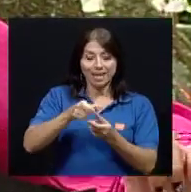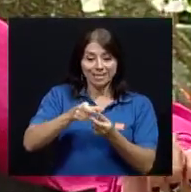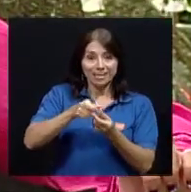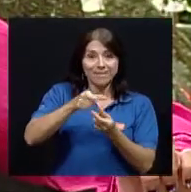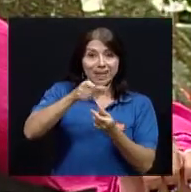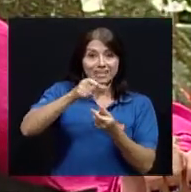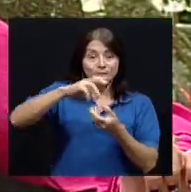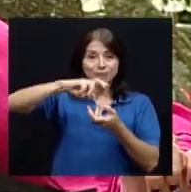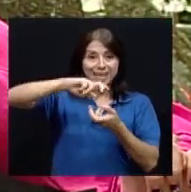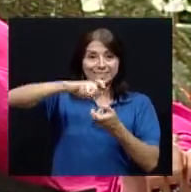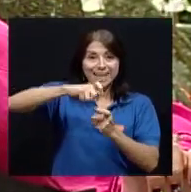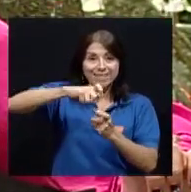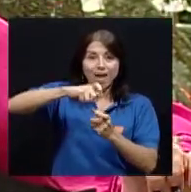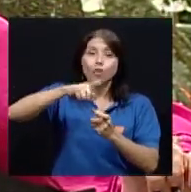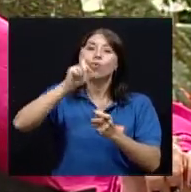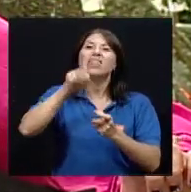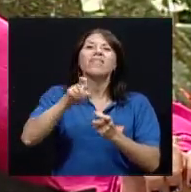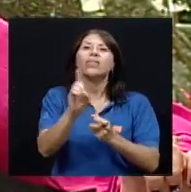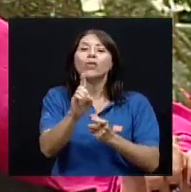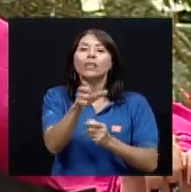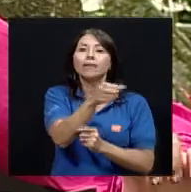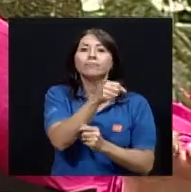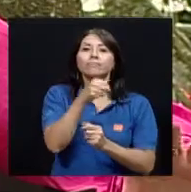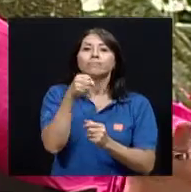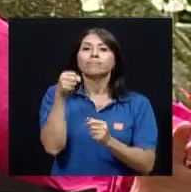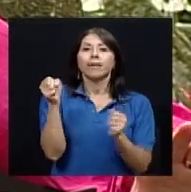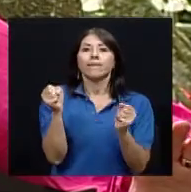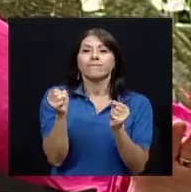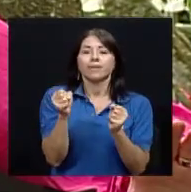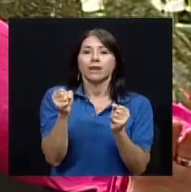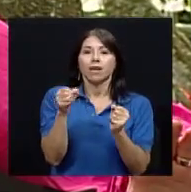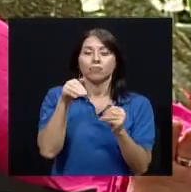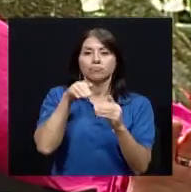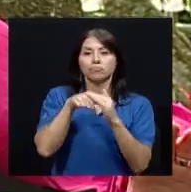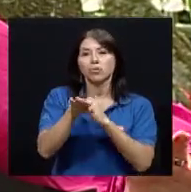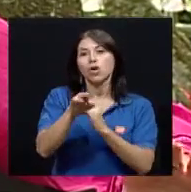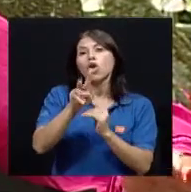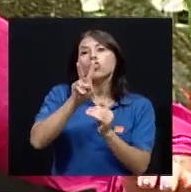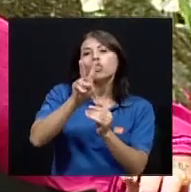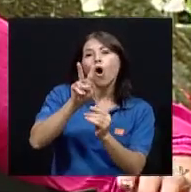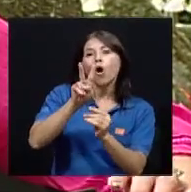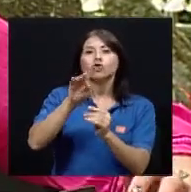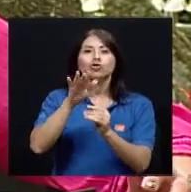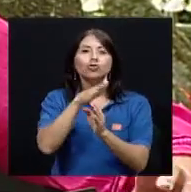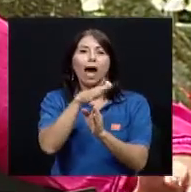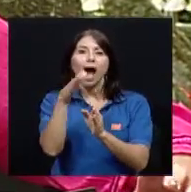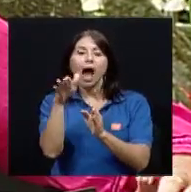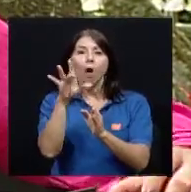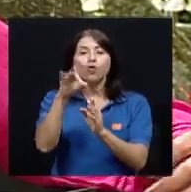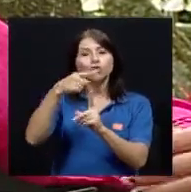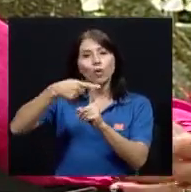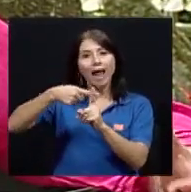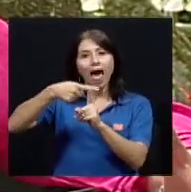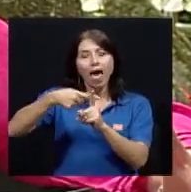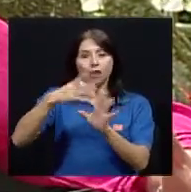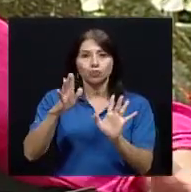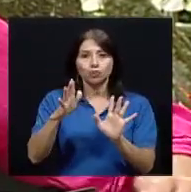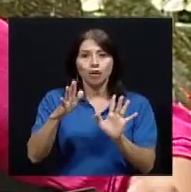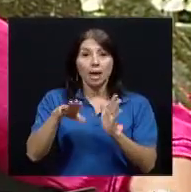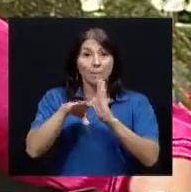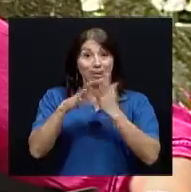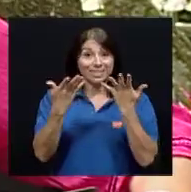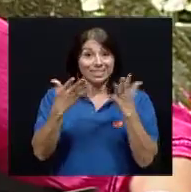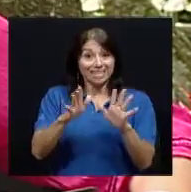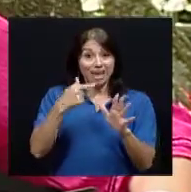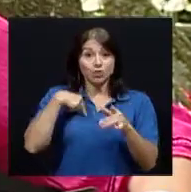debería guardarse en refrigeración lo ideal es tenerla de 2 a 8 grados centígrados si ya el frasco ya está abierto es decir ya empecé con la